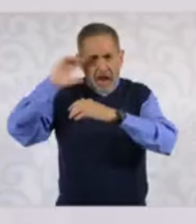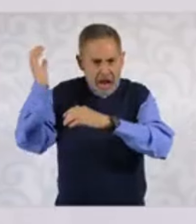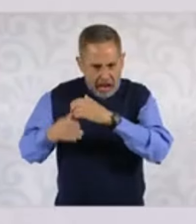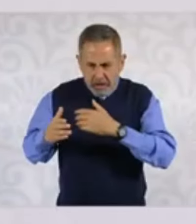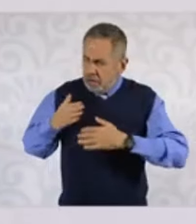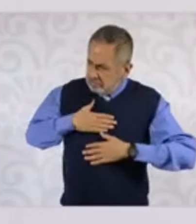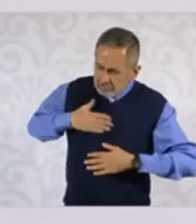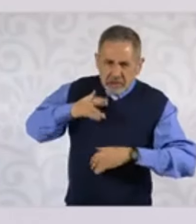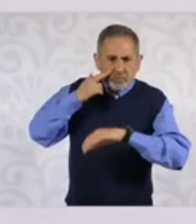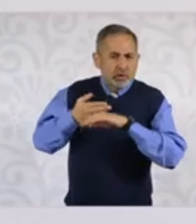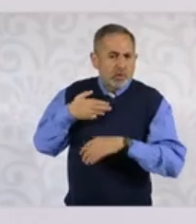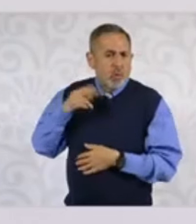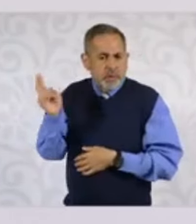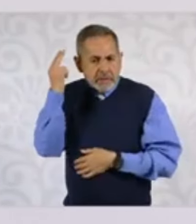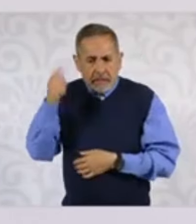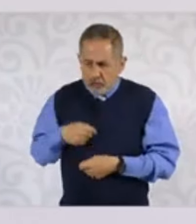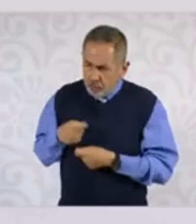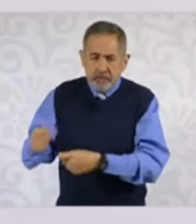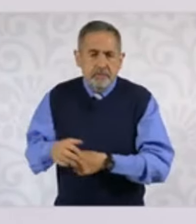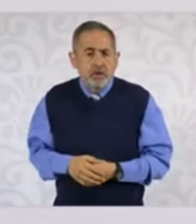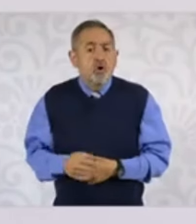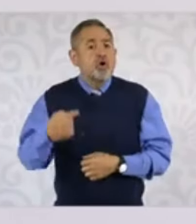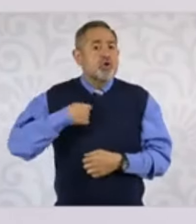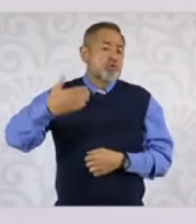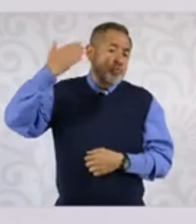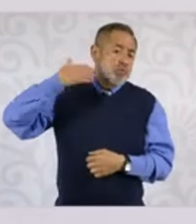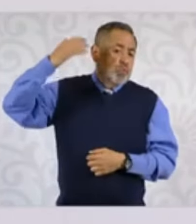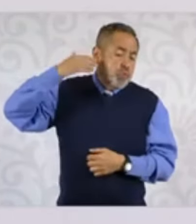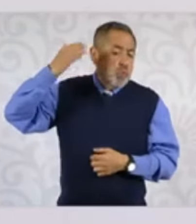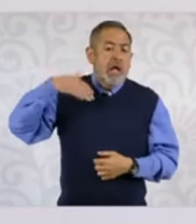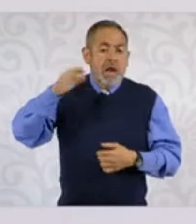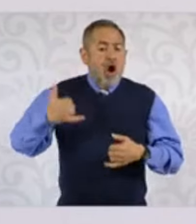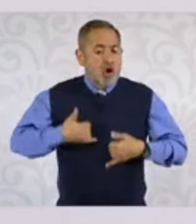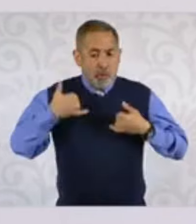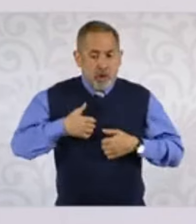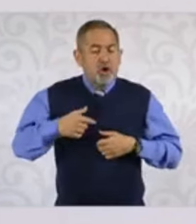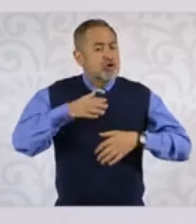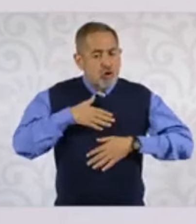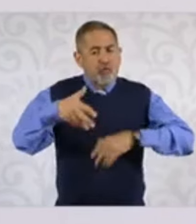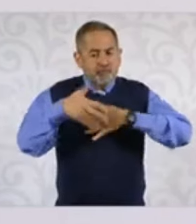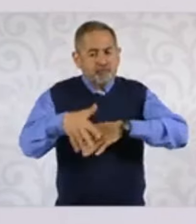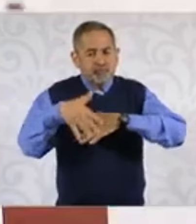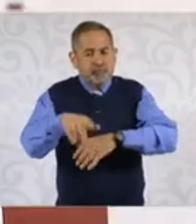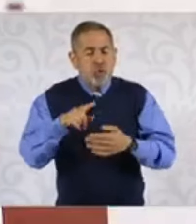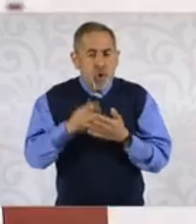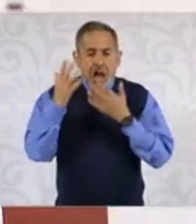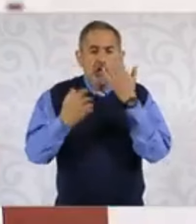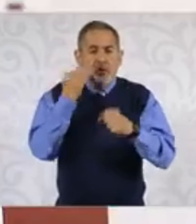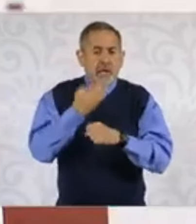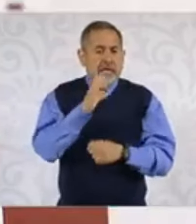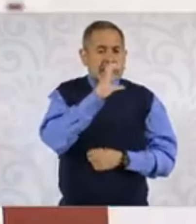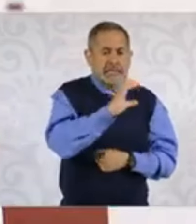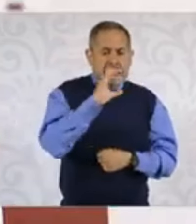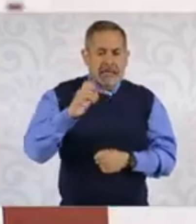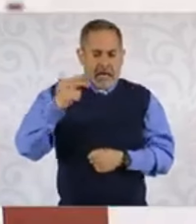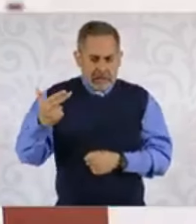realmente lo han hecho por mínimo, me parece que de 19, ¿sí? Ven que antes era casi todo el mes, 27 o